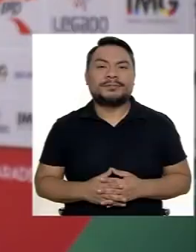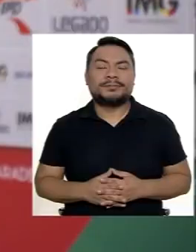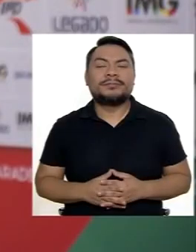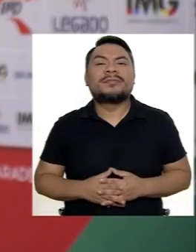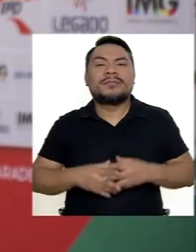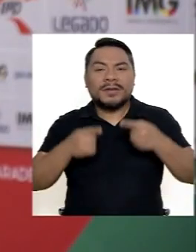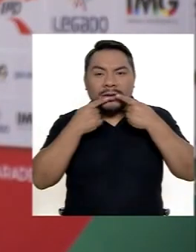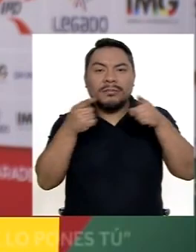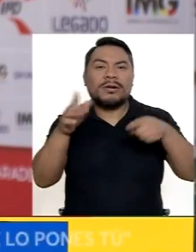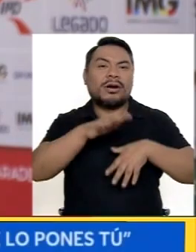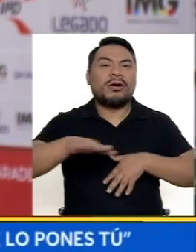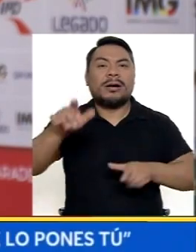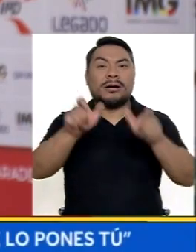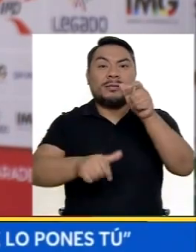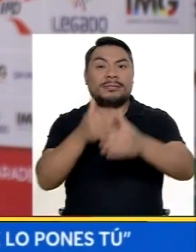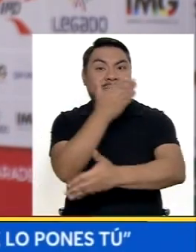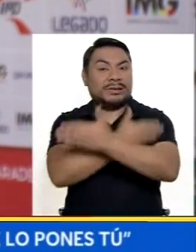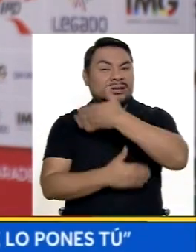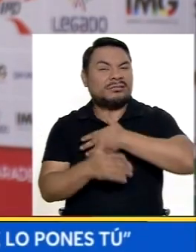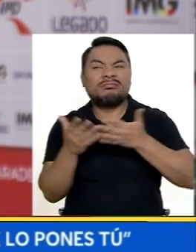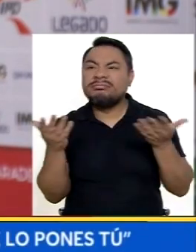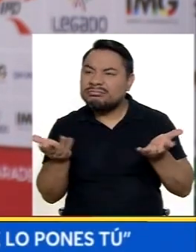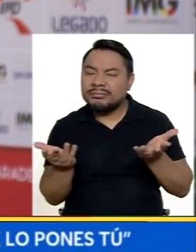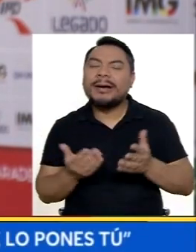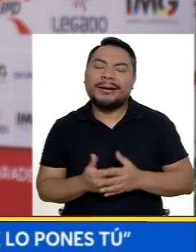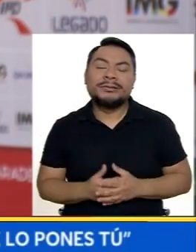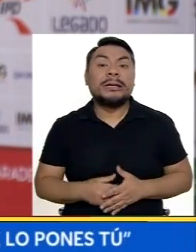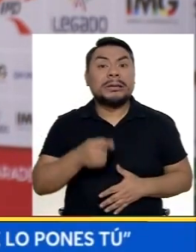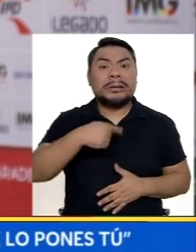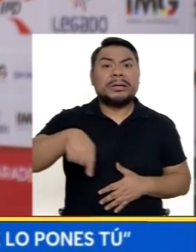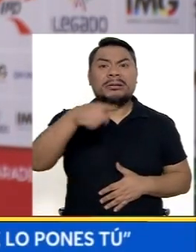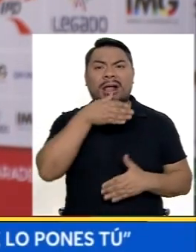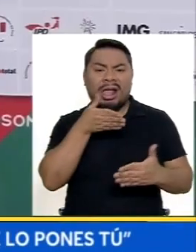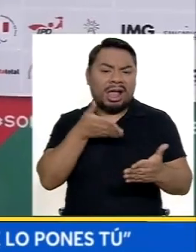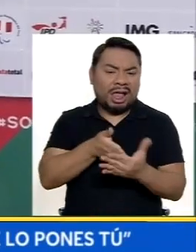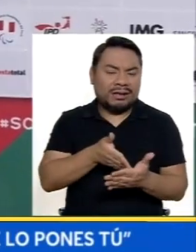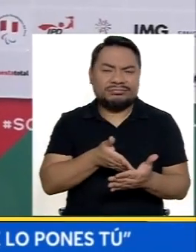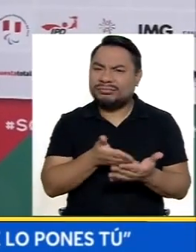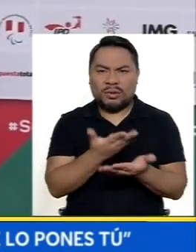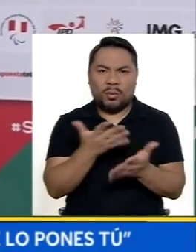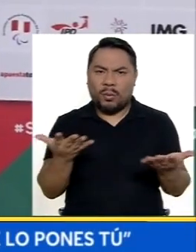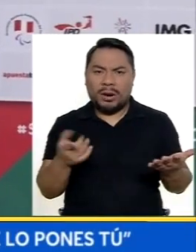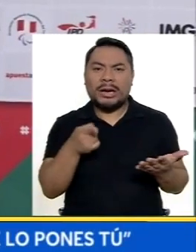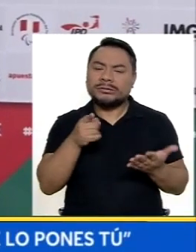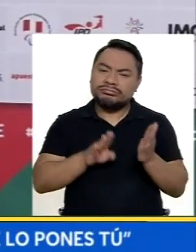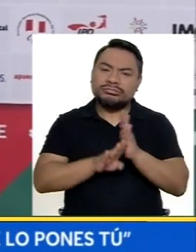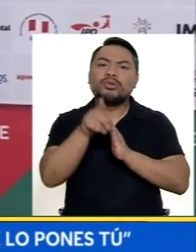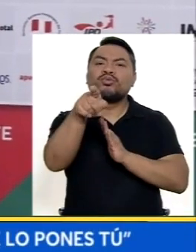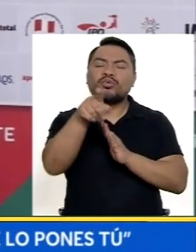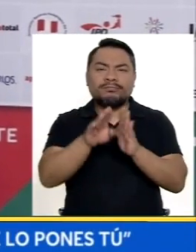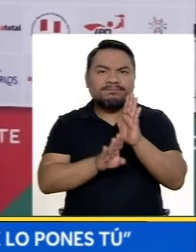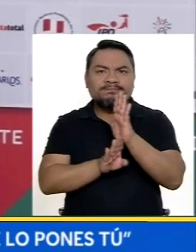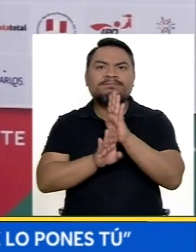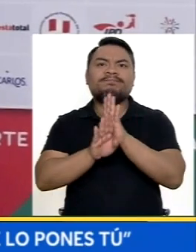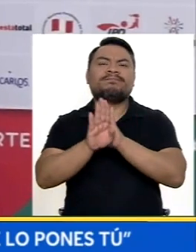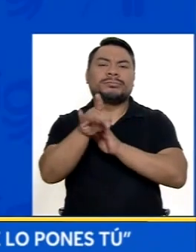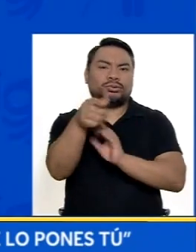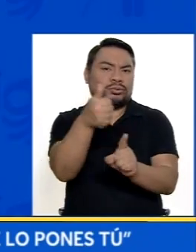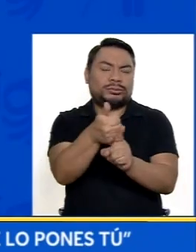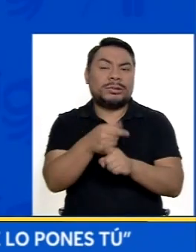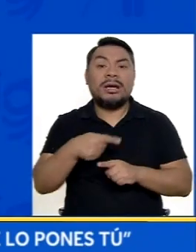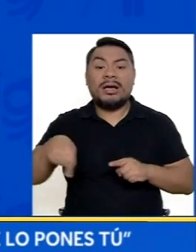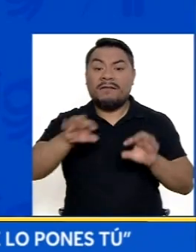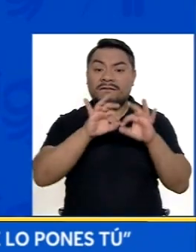Un mensaje para las personas con discapacidad Es que no hay límites El límite te lo pones tú Que las